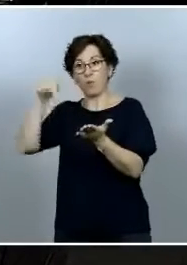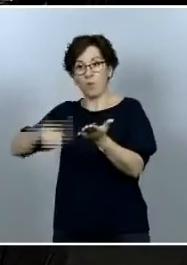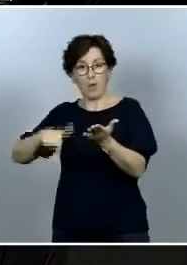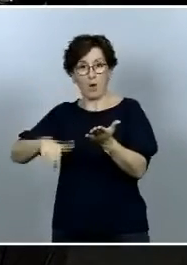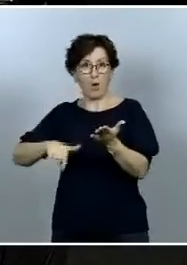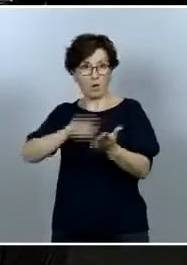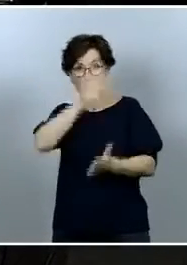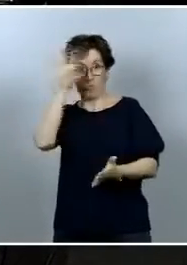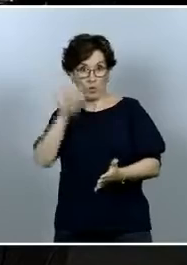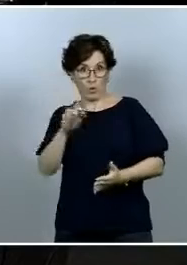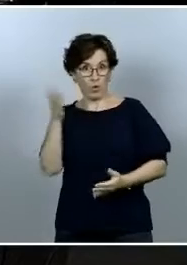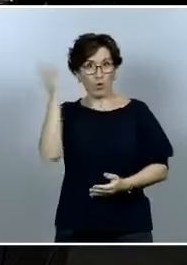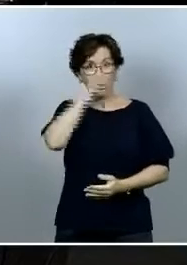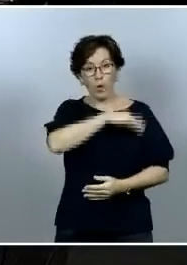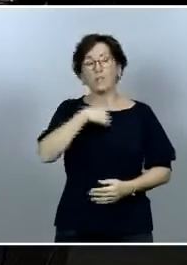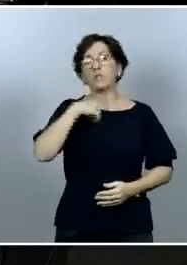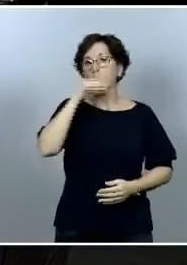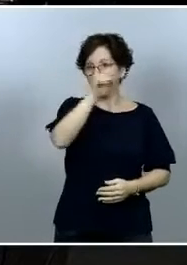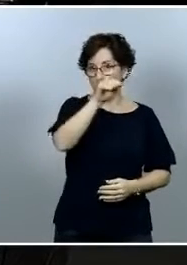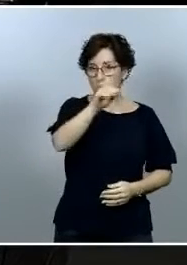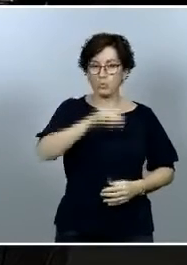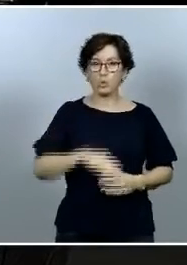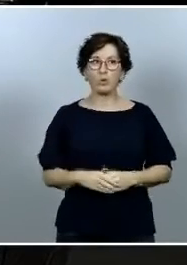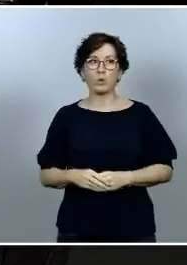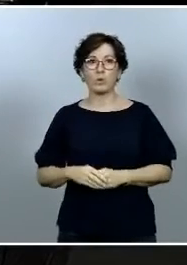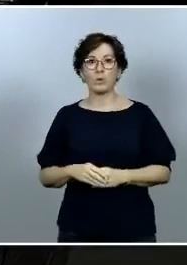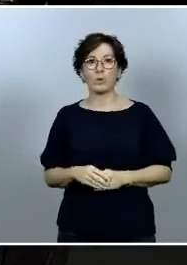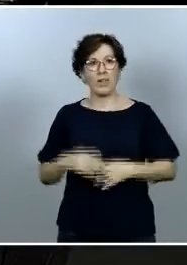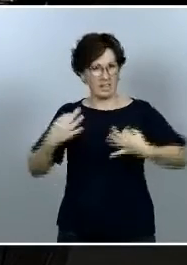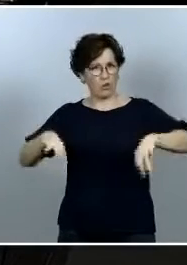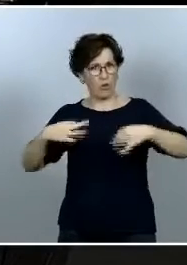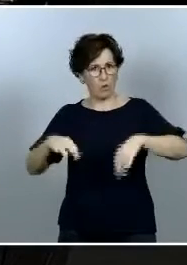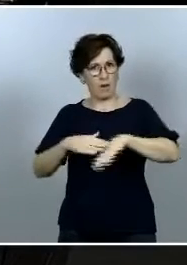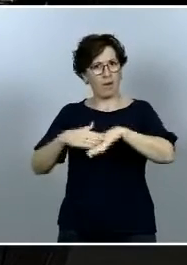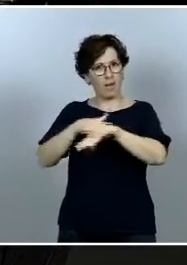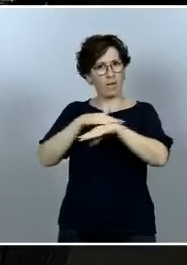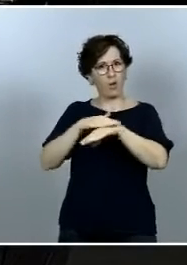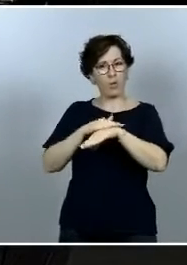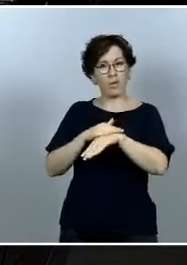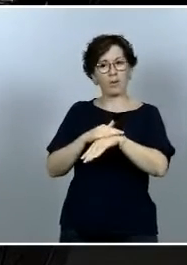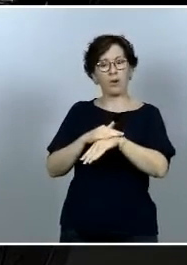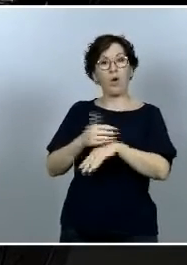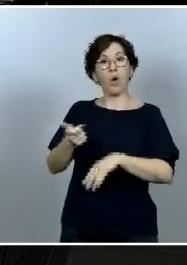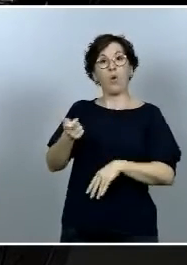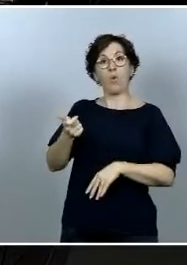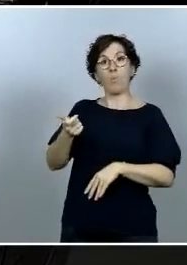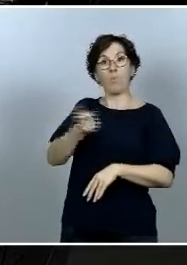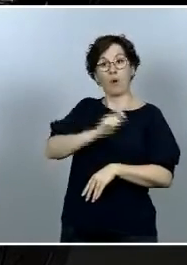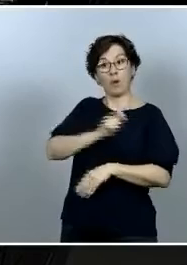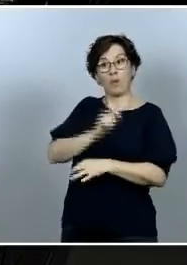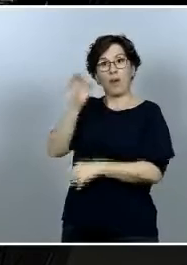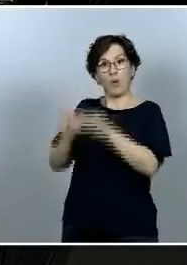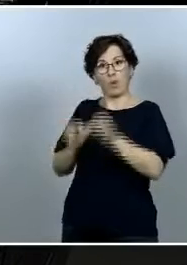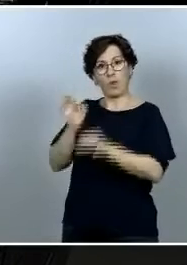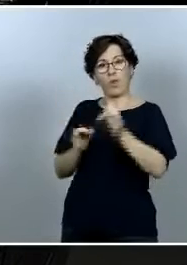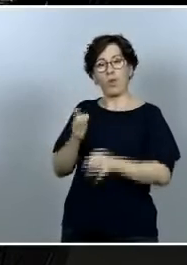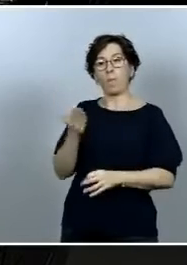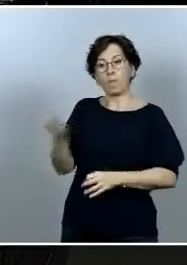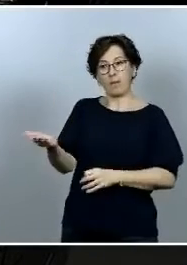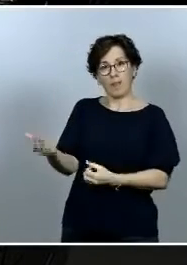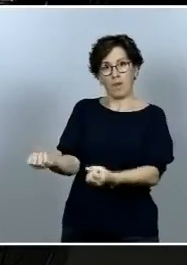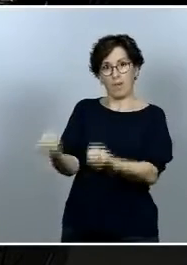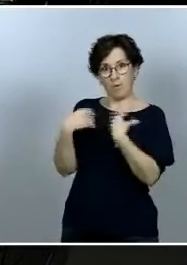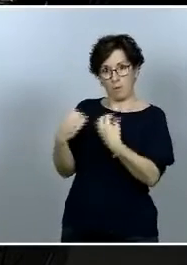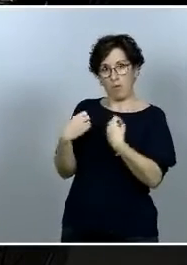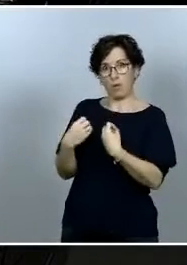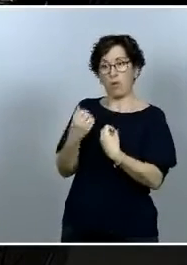si es normal que el gobierno pida información a una policía judicial sobre una investigación que le afecta